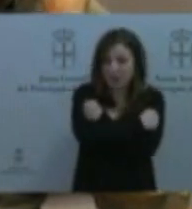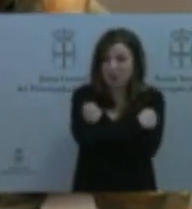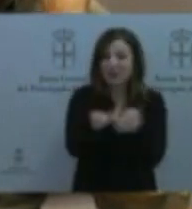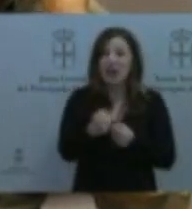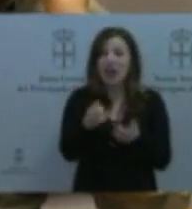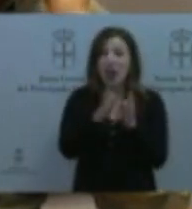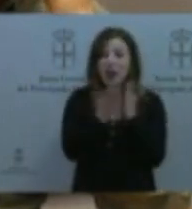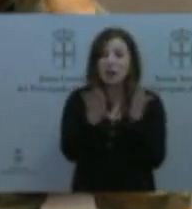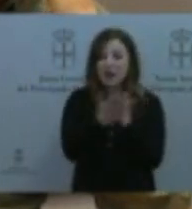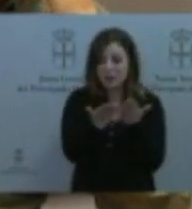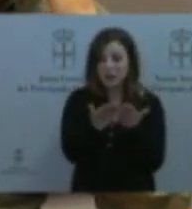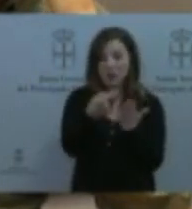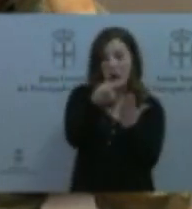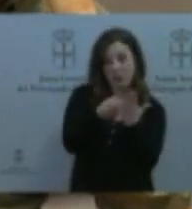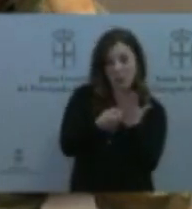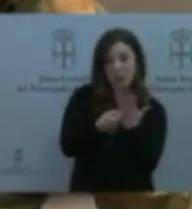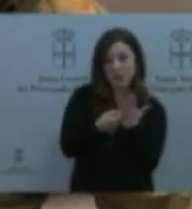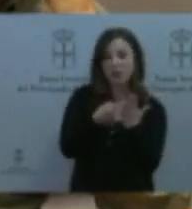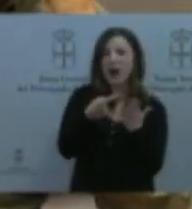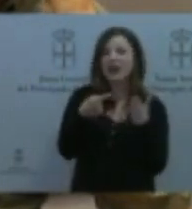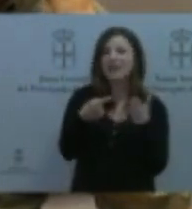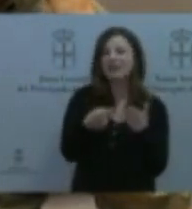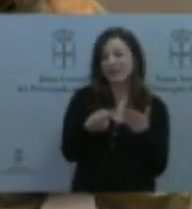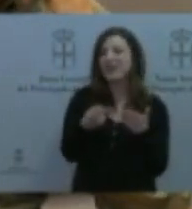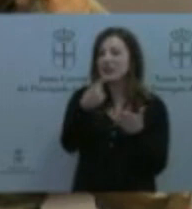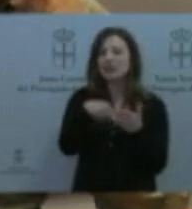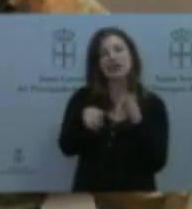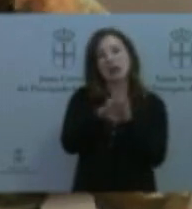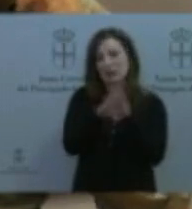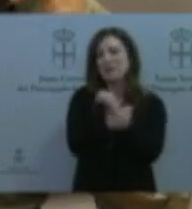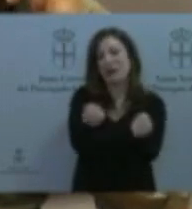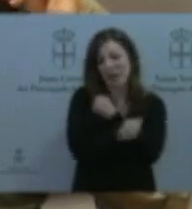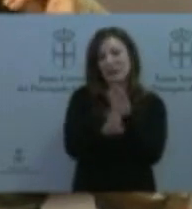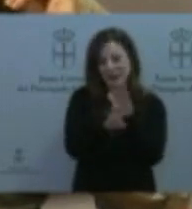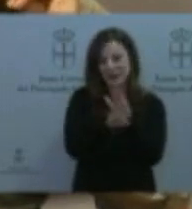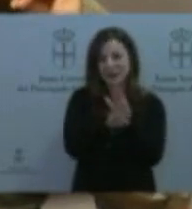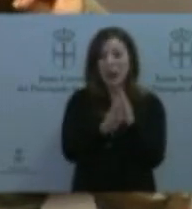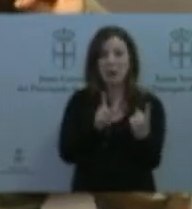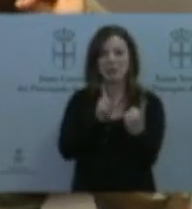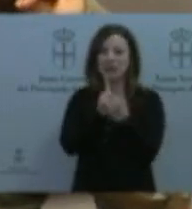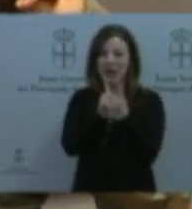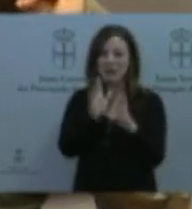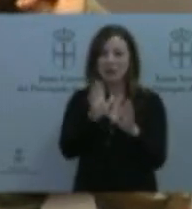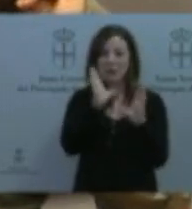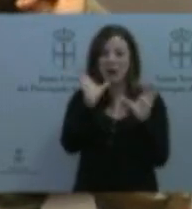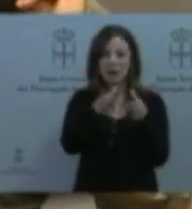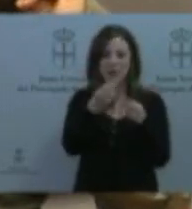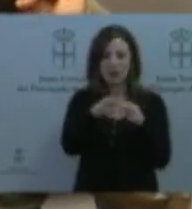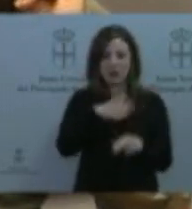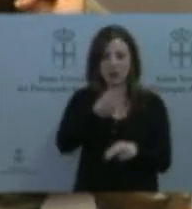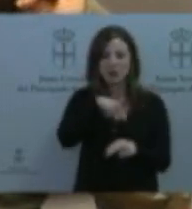nos lo seguiremos dando en persona y a otra persona que para nuestro grupo parlamentario es fundamental, que es Susana, la secretaria,